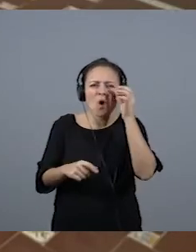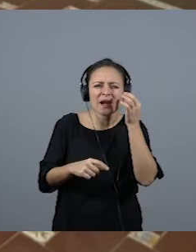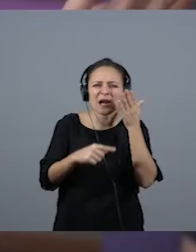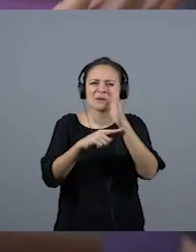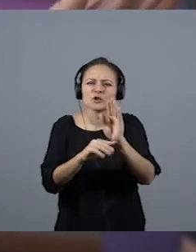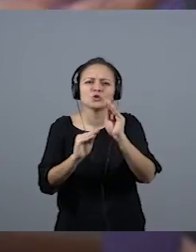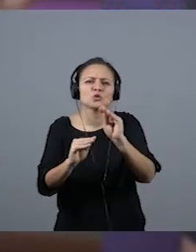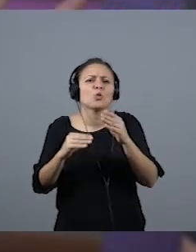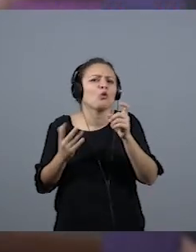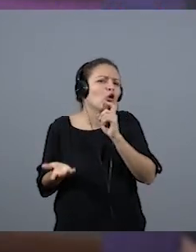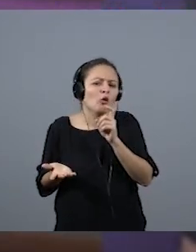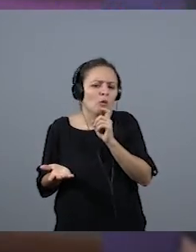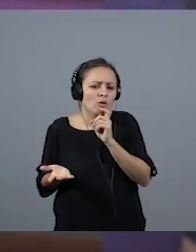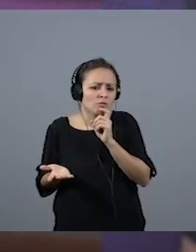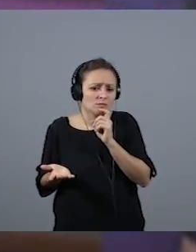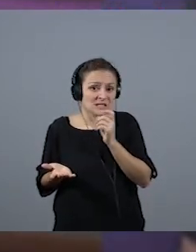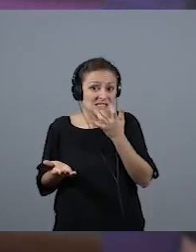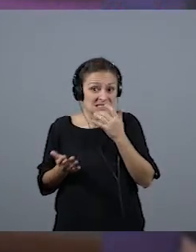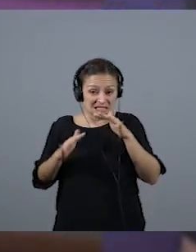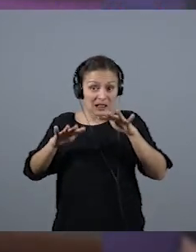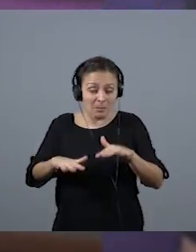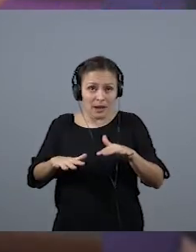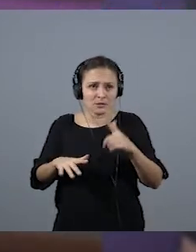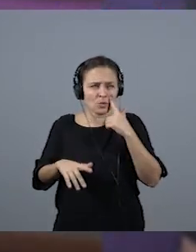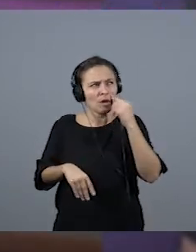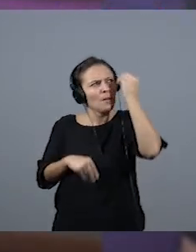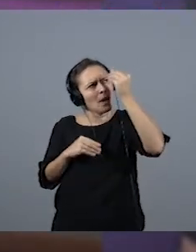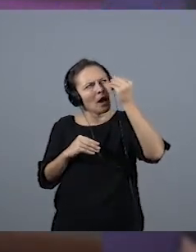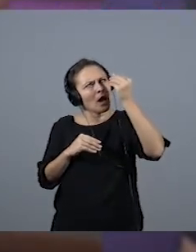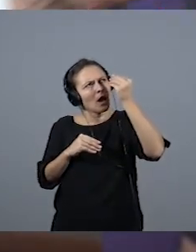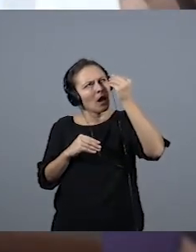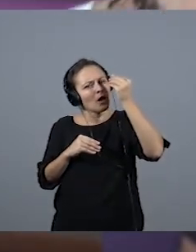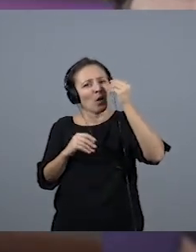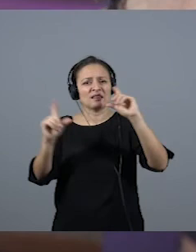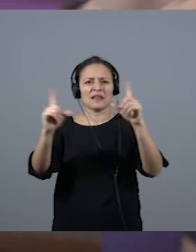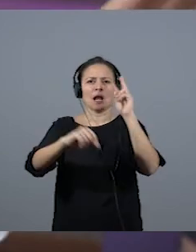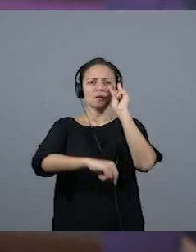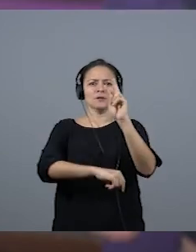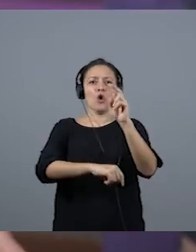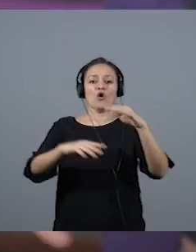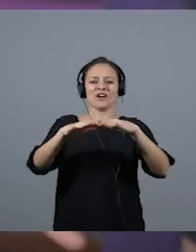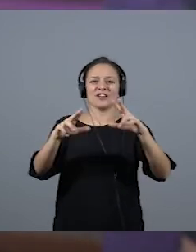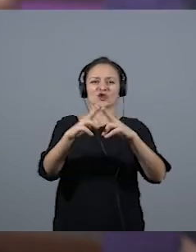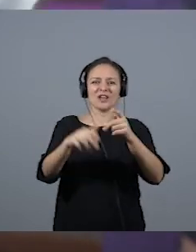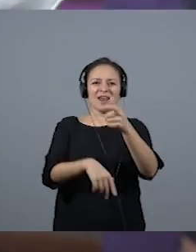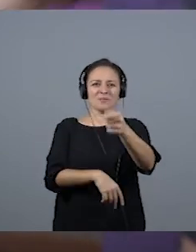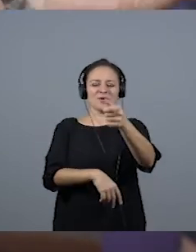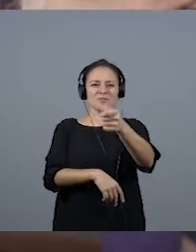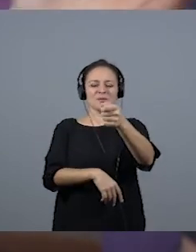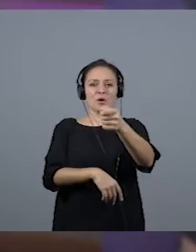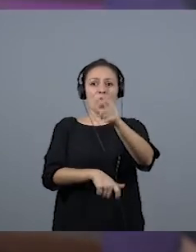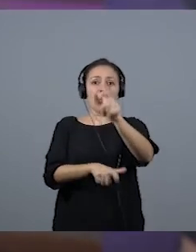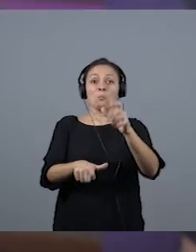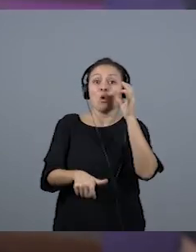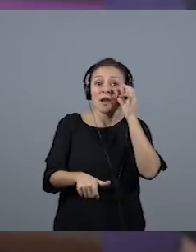¿Cómo estamos representadas? Cualquiera que se pare, los segundos, tú pones la tele, las redes sociales y las mujeres somos noticias